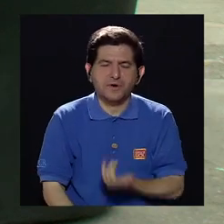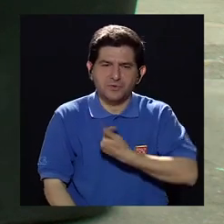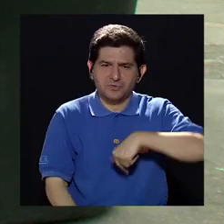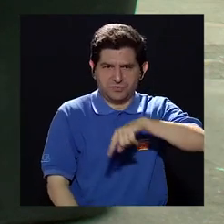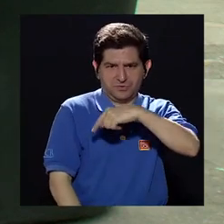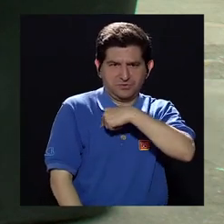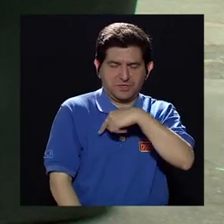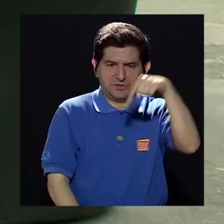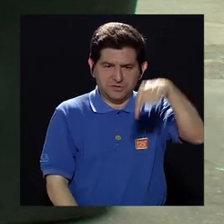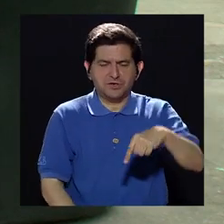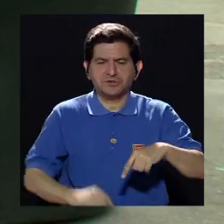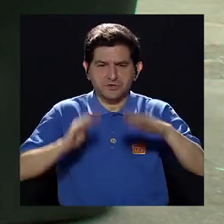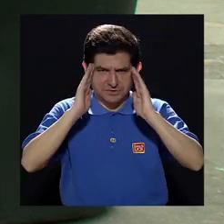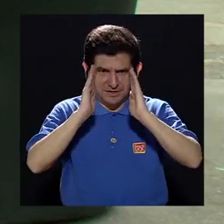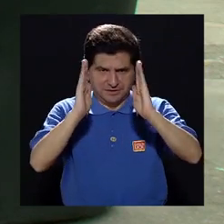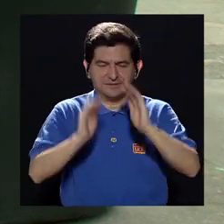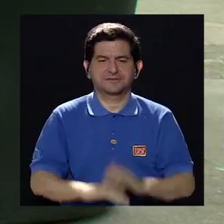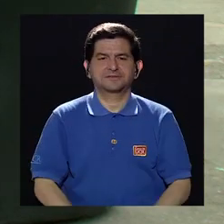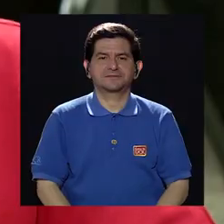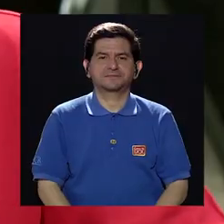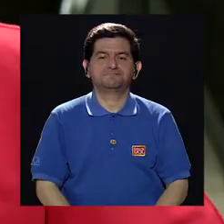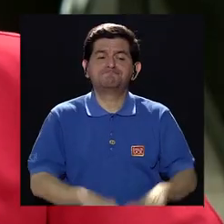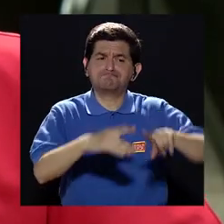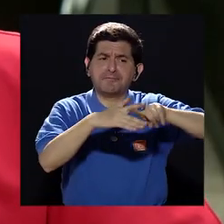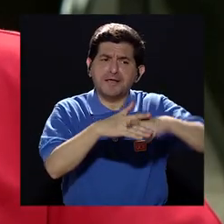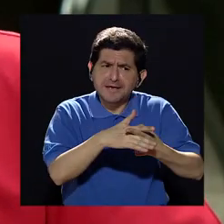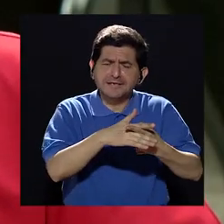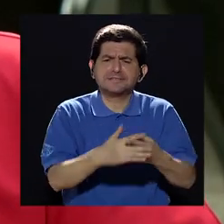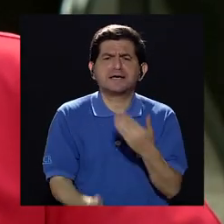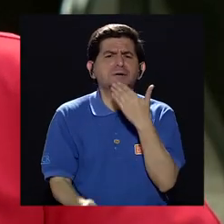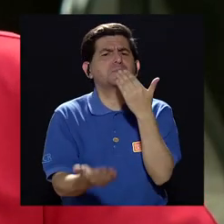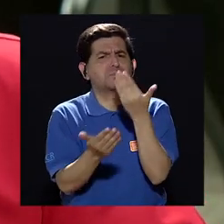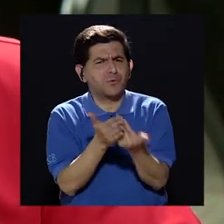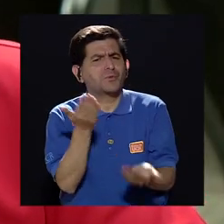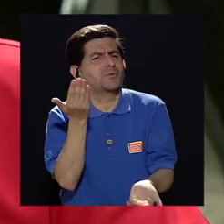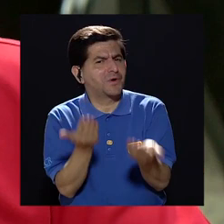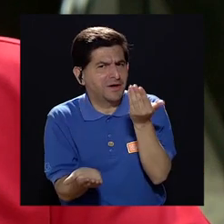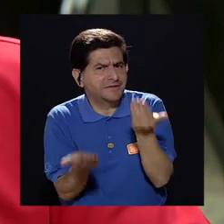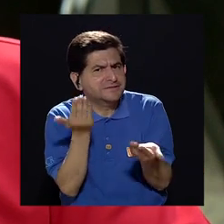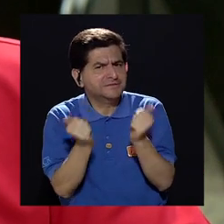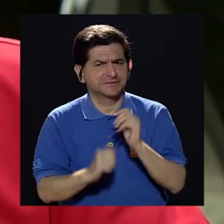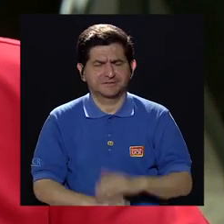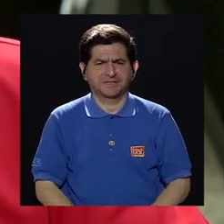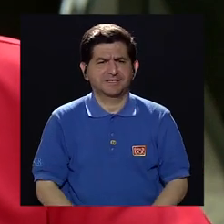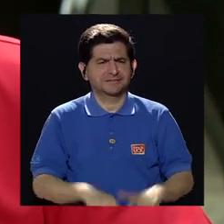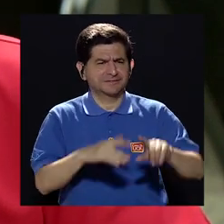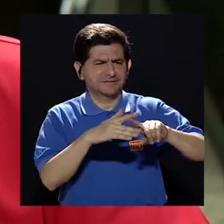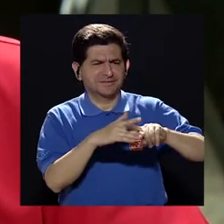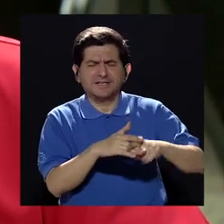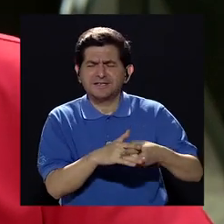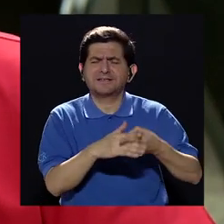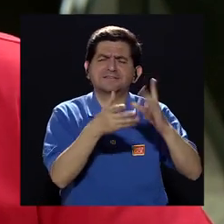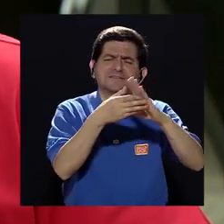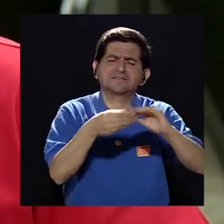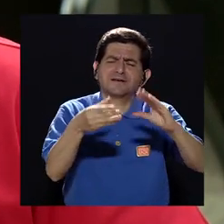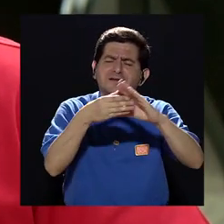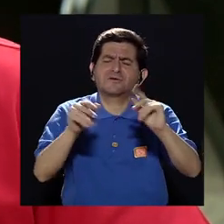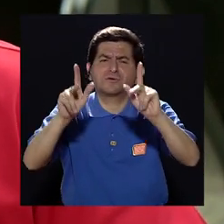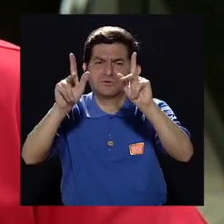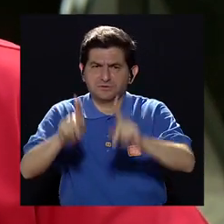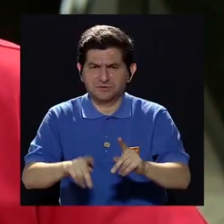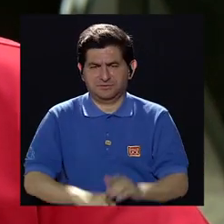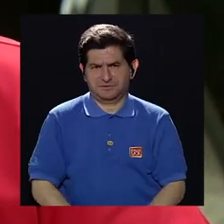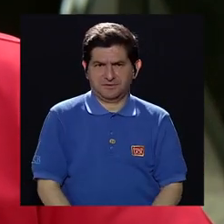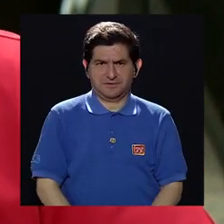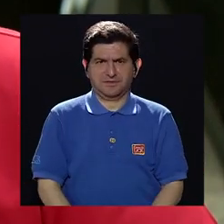queramos pues abarcar. Y yo creo que para iniciar sería muy bueno comenzar contándole a las